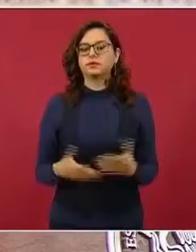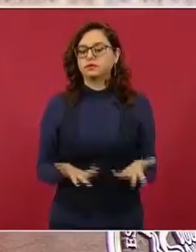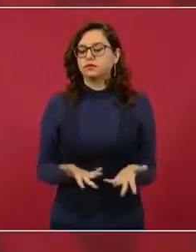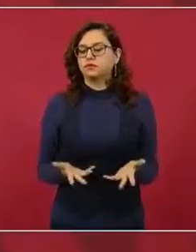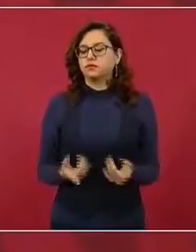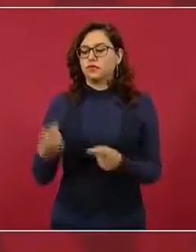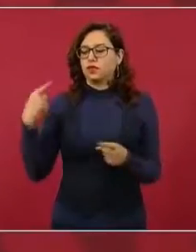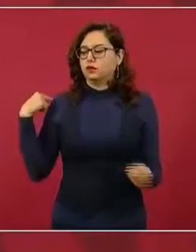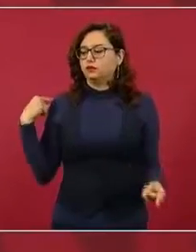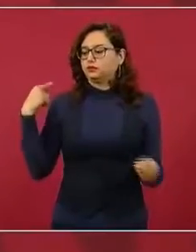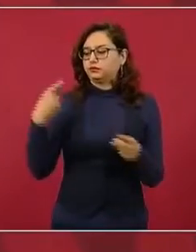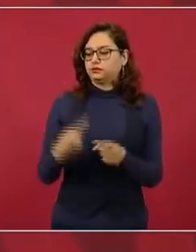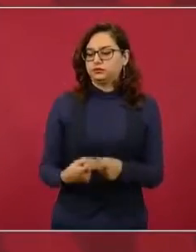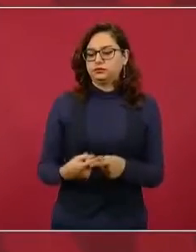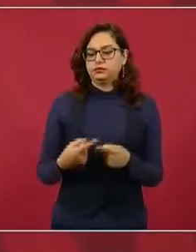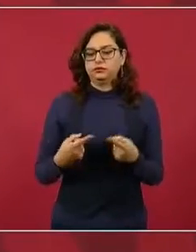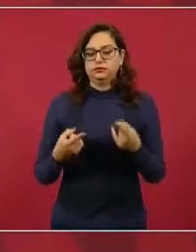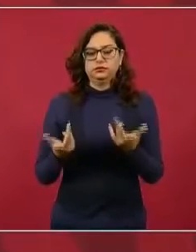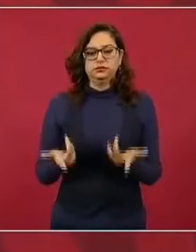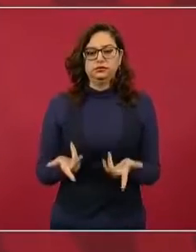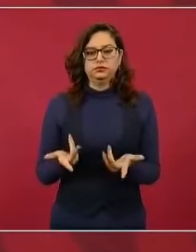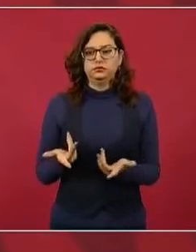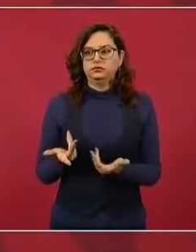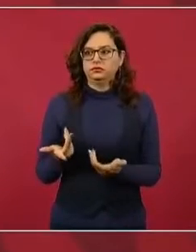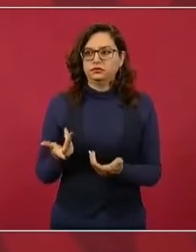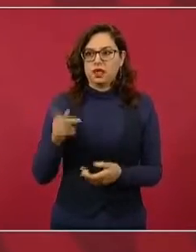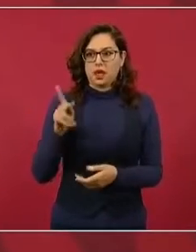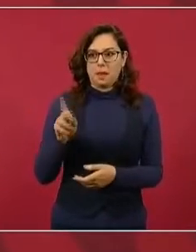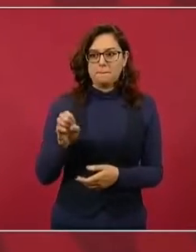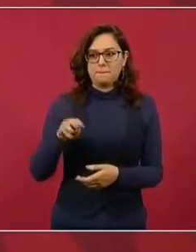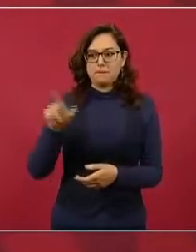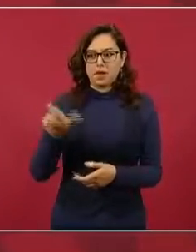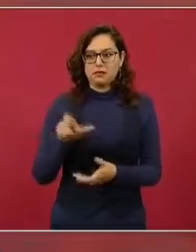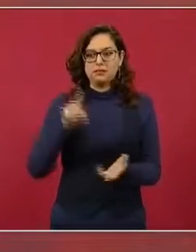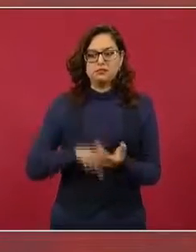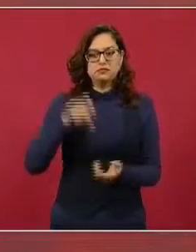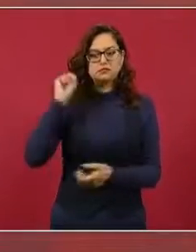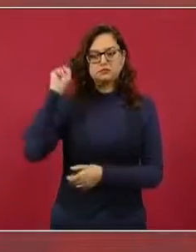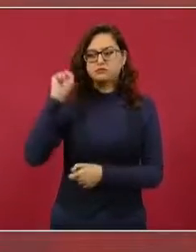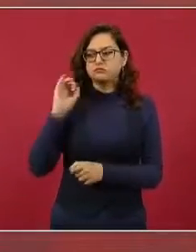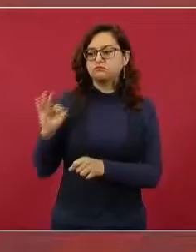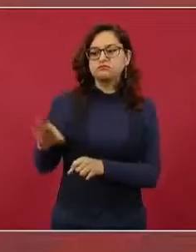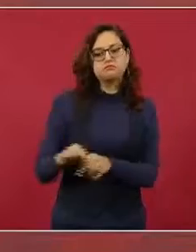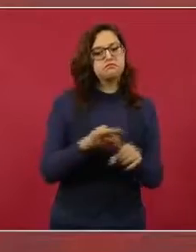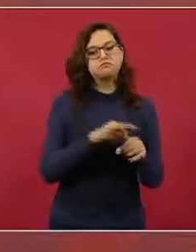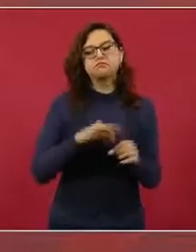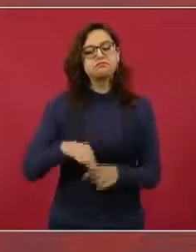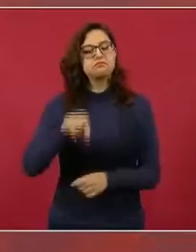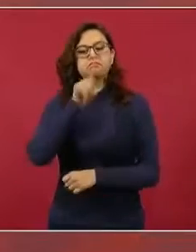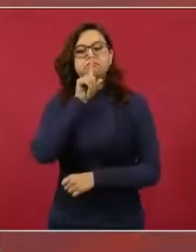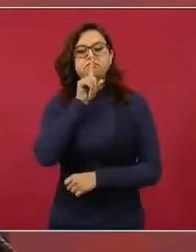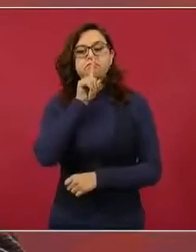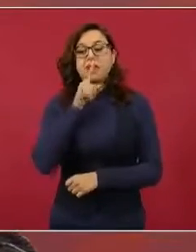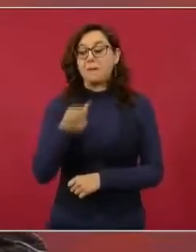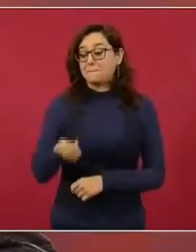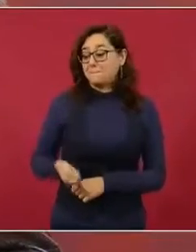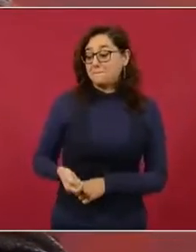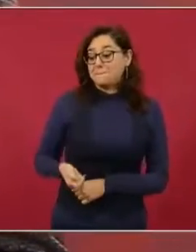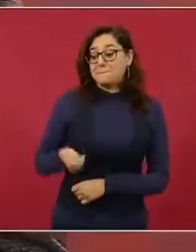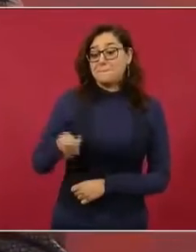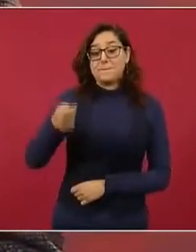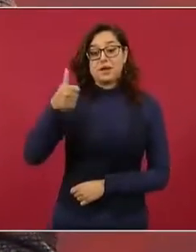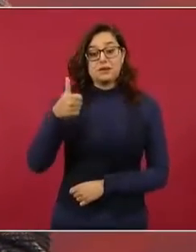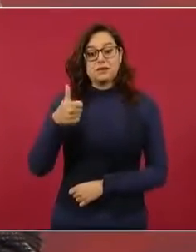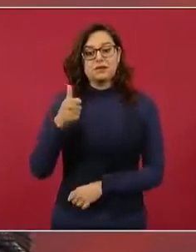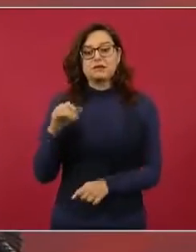se llevó a cabo una elección en donde participaron la mayoría de los trabajadores